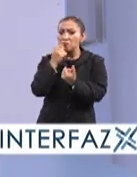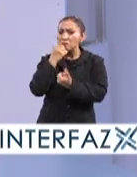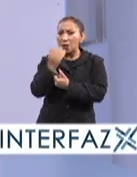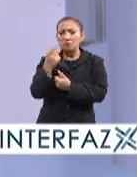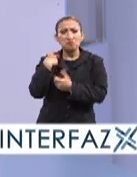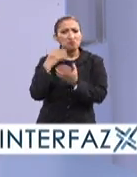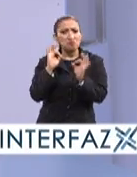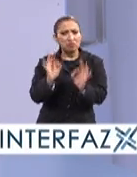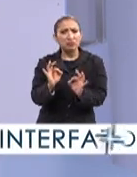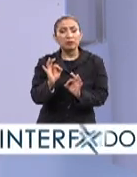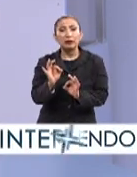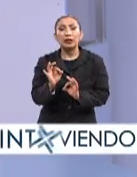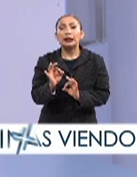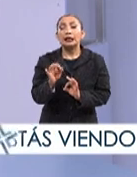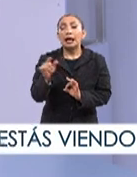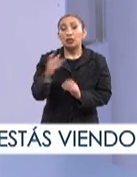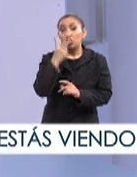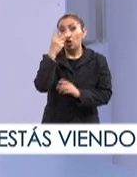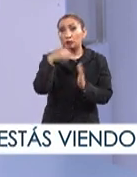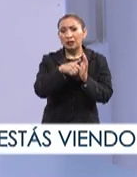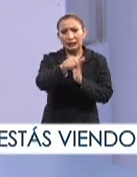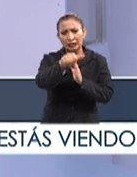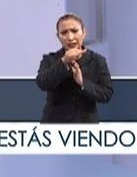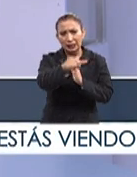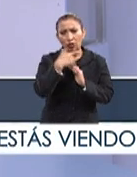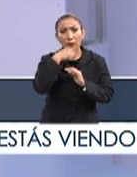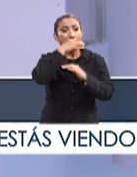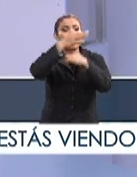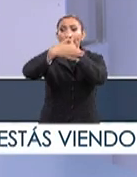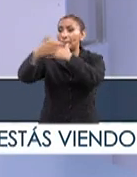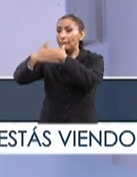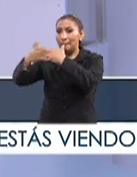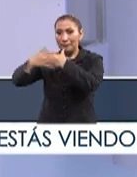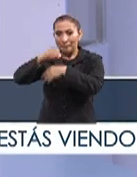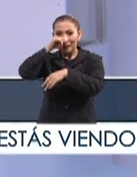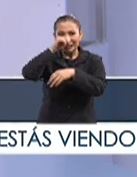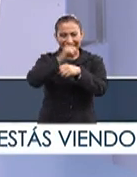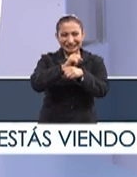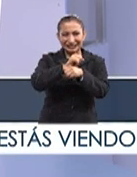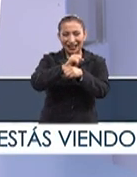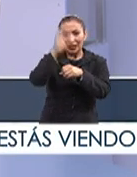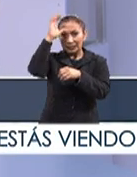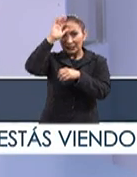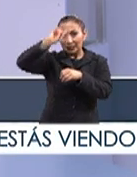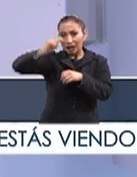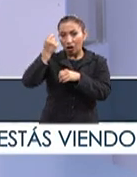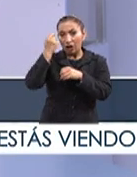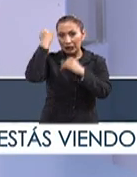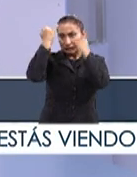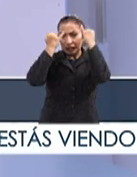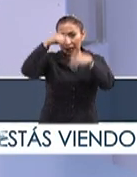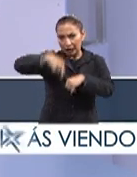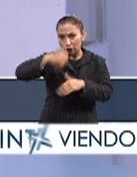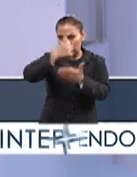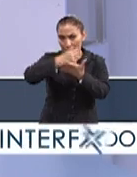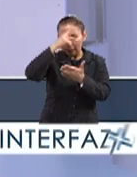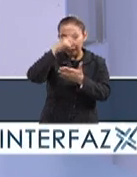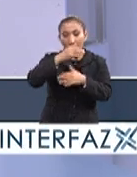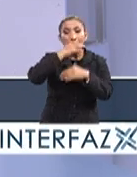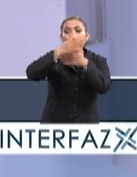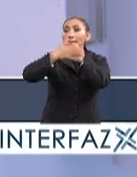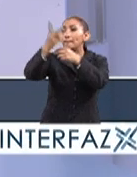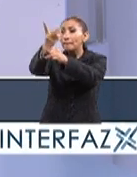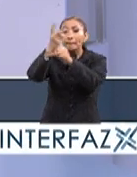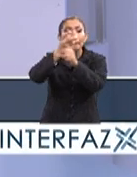ventajas. Entonces hubo en 2016 una convocatoria de la Secretaría de Ciencia, Tecnología e Innovación de aquí de la Ciudad de México,